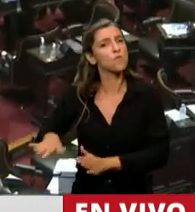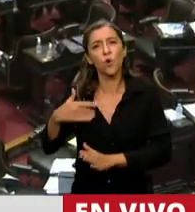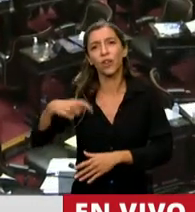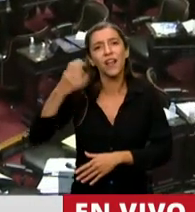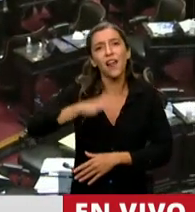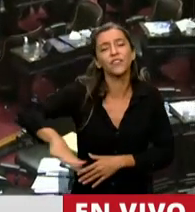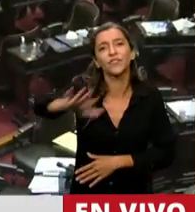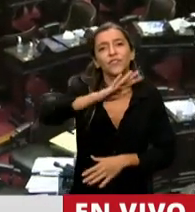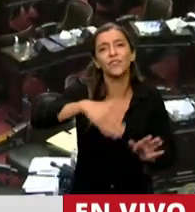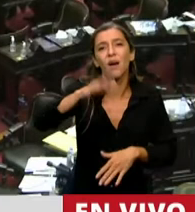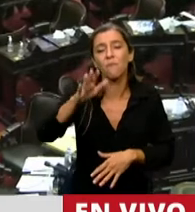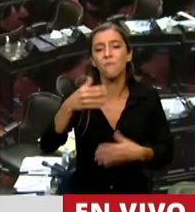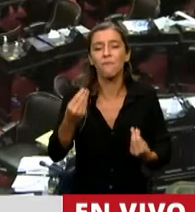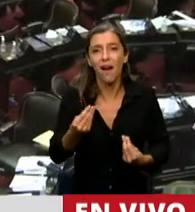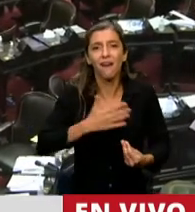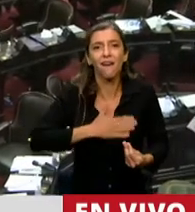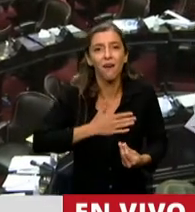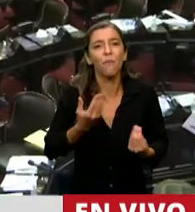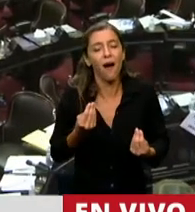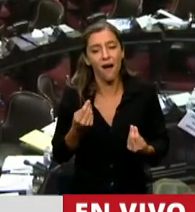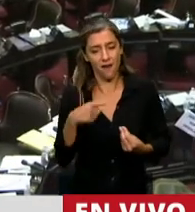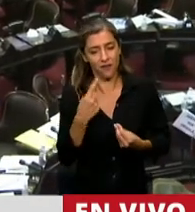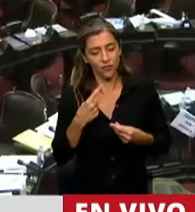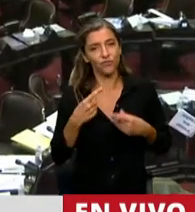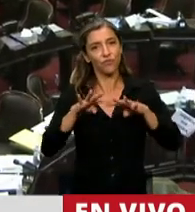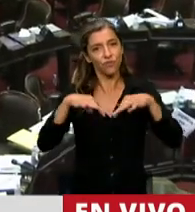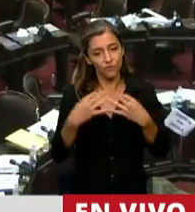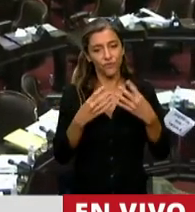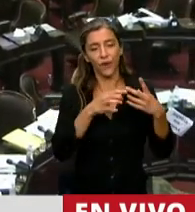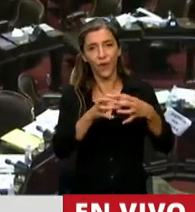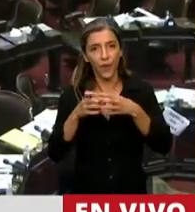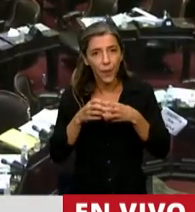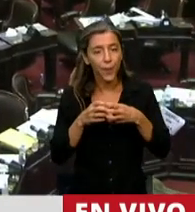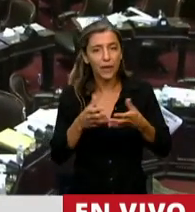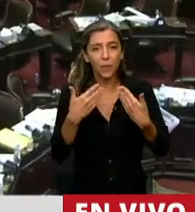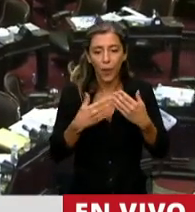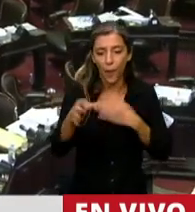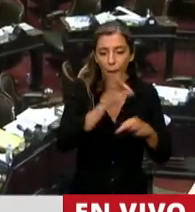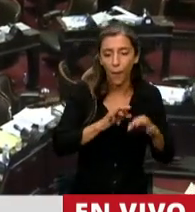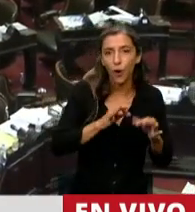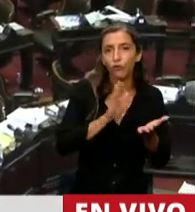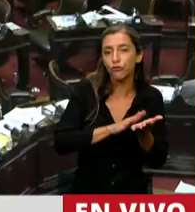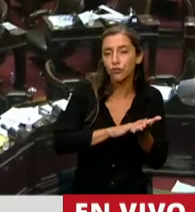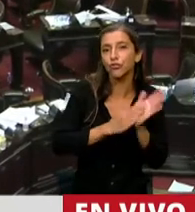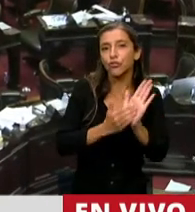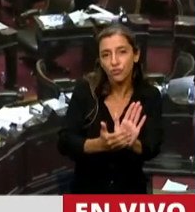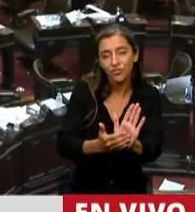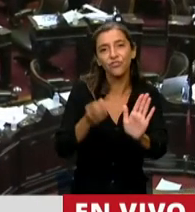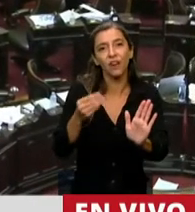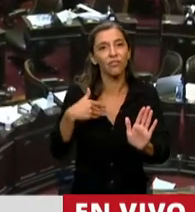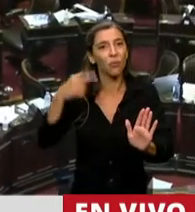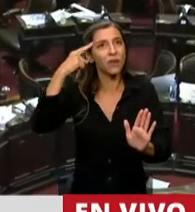celebro. Que podamos haber debatido, se haya debatido un proyecto de semejante magnitud